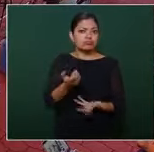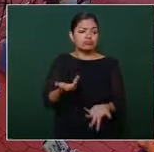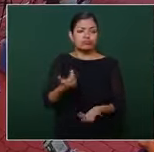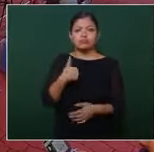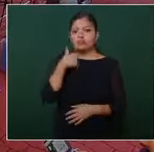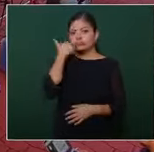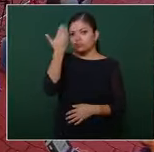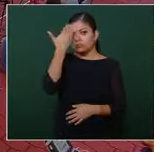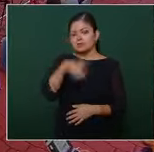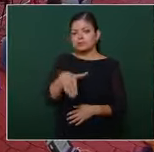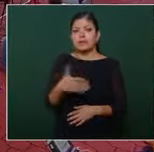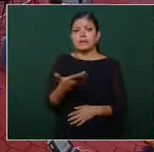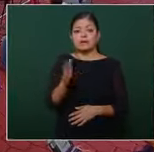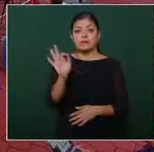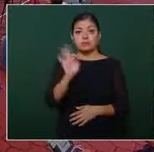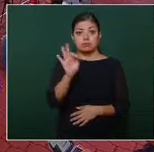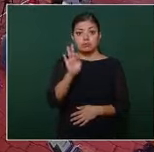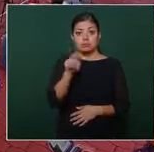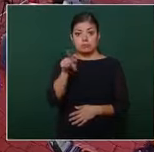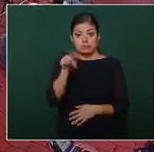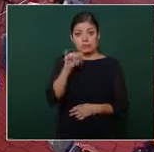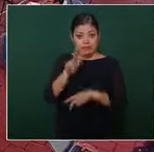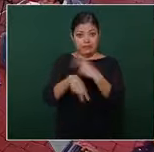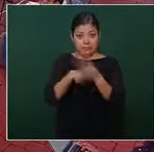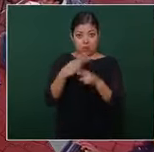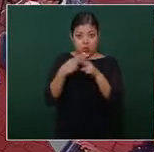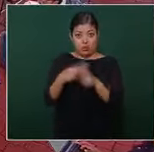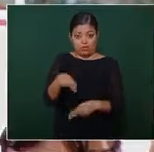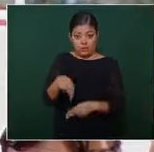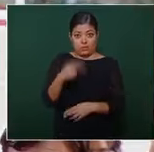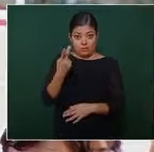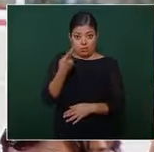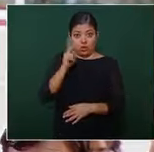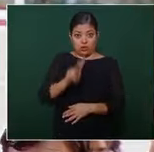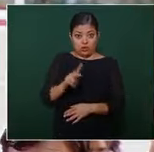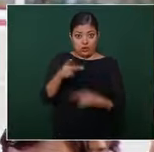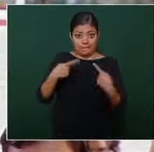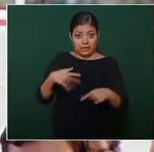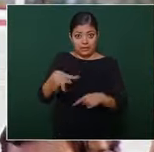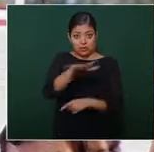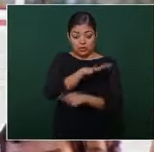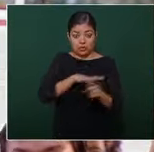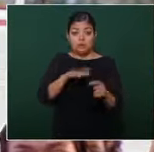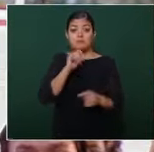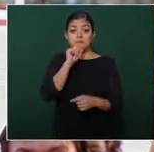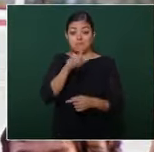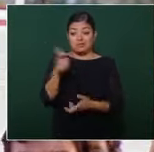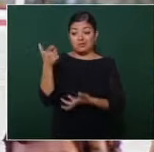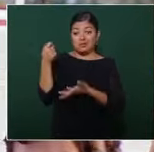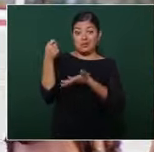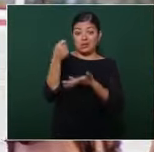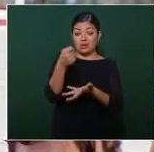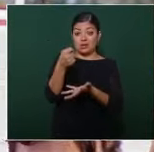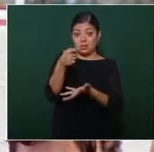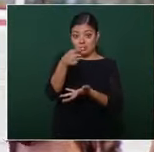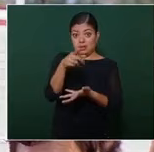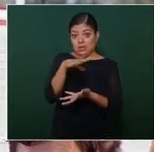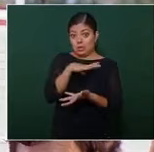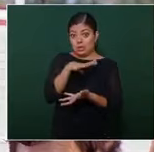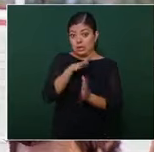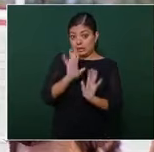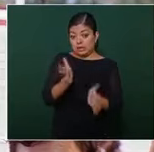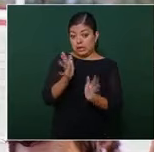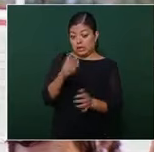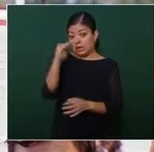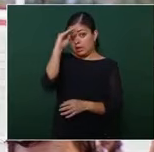saber si va a cumplirle a los vallartenses con ese recurso y en el mismo tema de los recursos si tienen contemplado